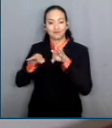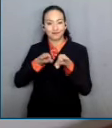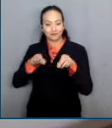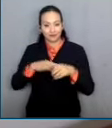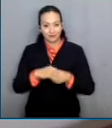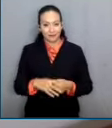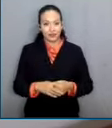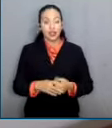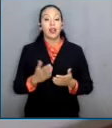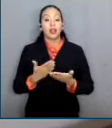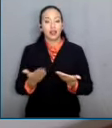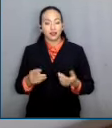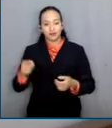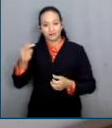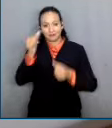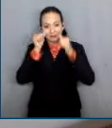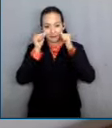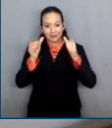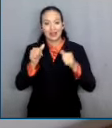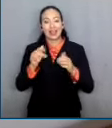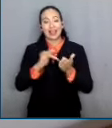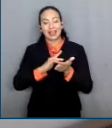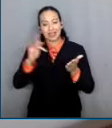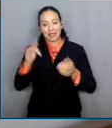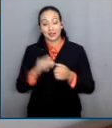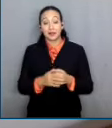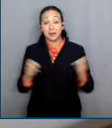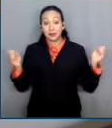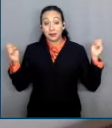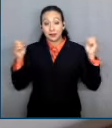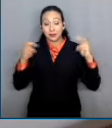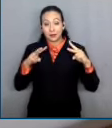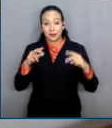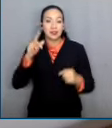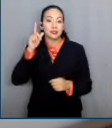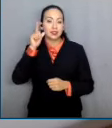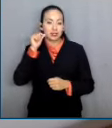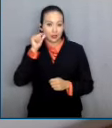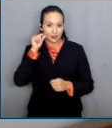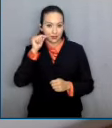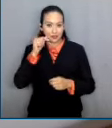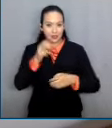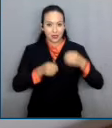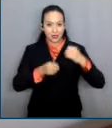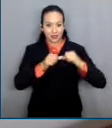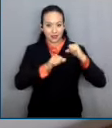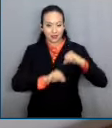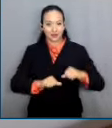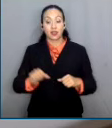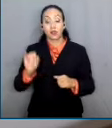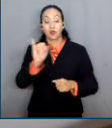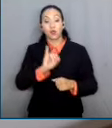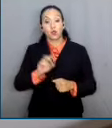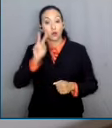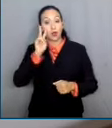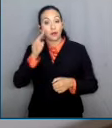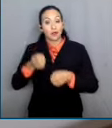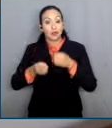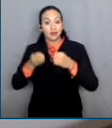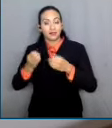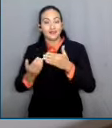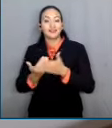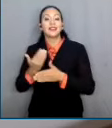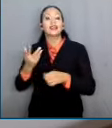agradezco su atención. Lo invito a mantenerse en la señal del canal del Poder Judicial. Este jueves siga la sesión del Pleno de la Suprema Corte.